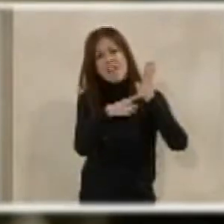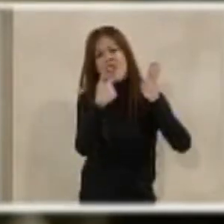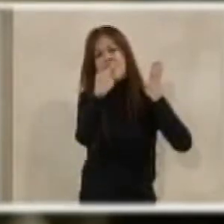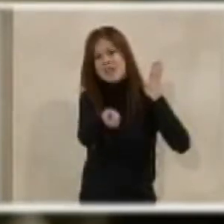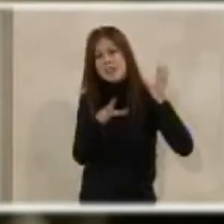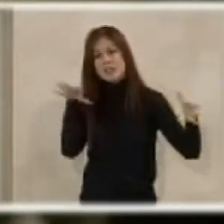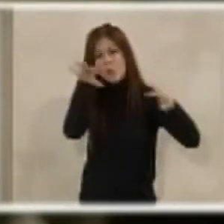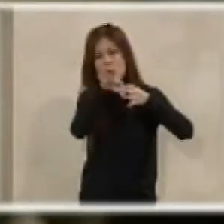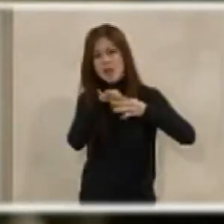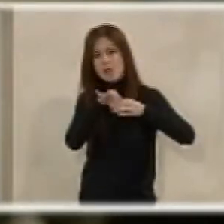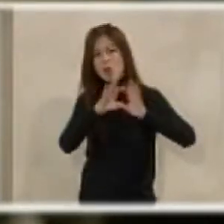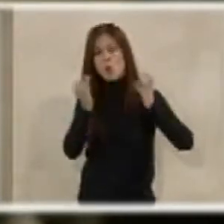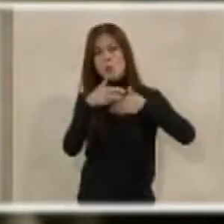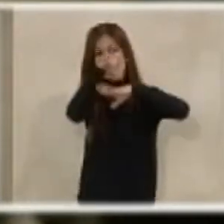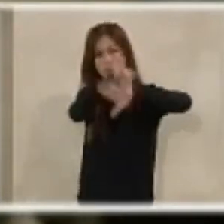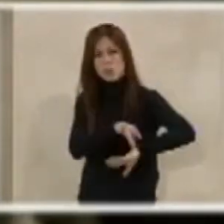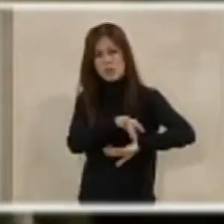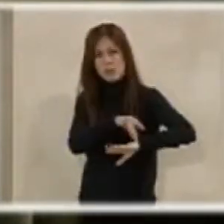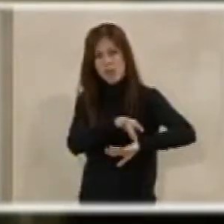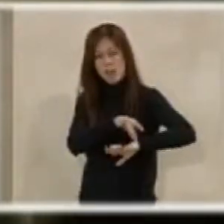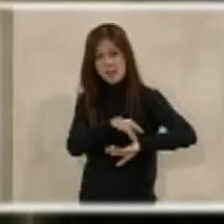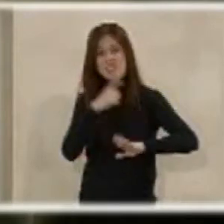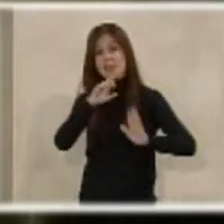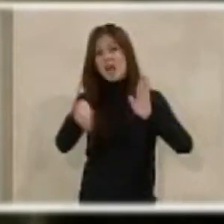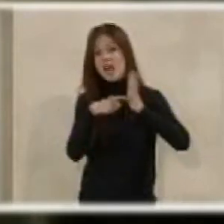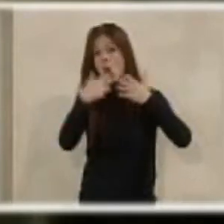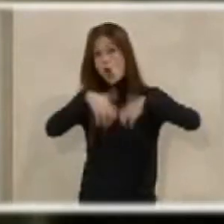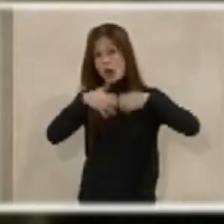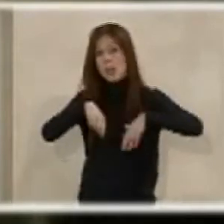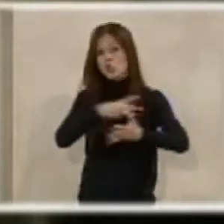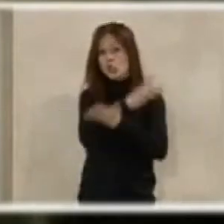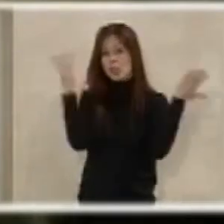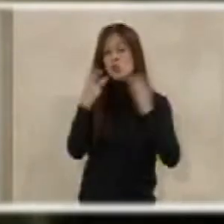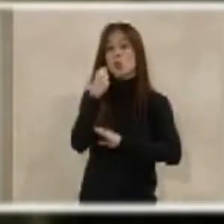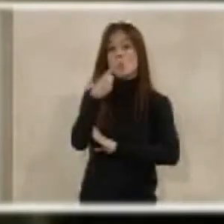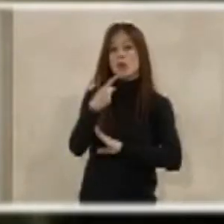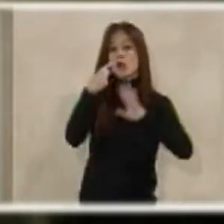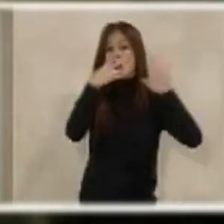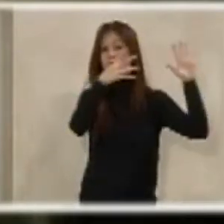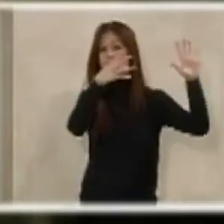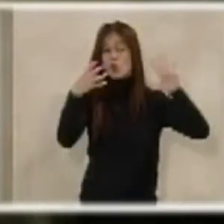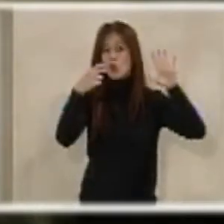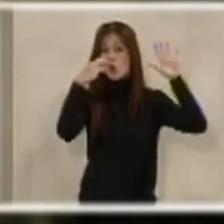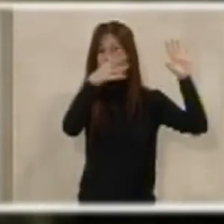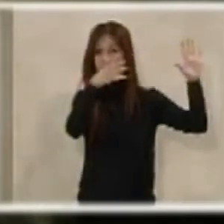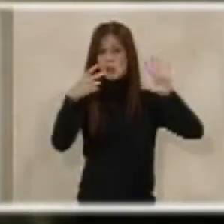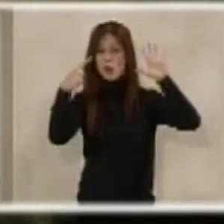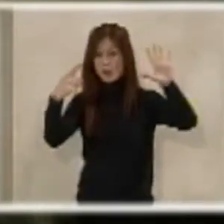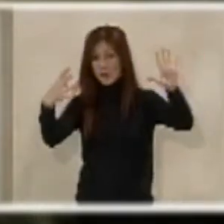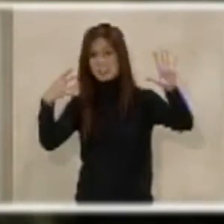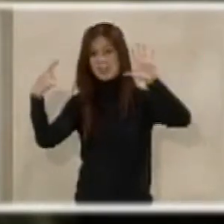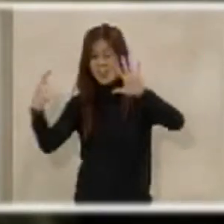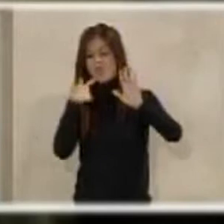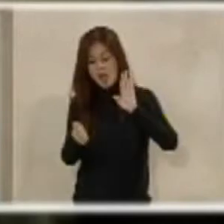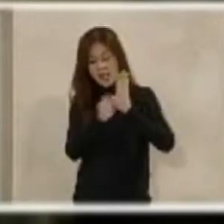Fuerzas y Cuerpos de Seguridad del Estado, la Ley Orgánica 18 de 1986, establece en su artículo 6